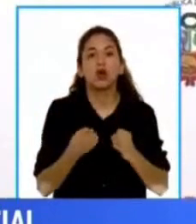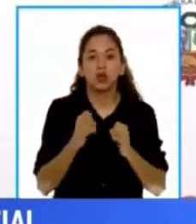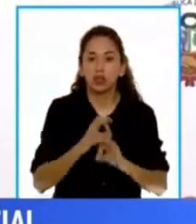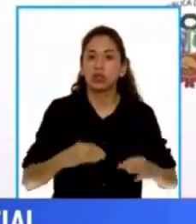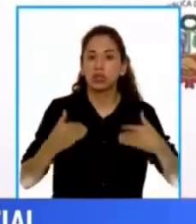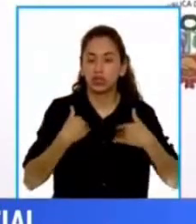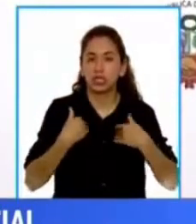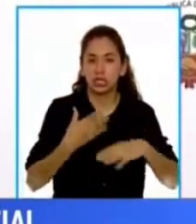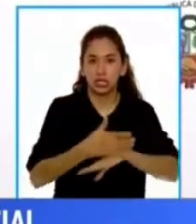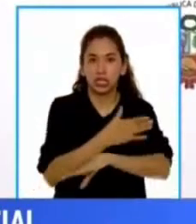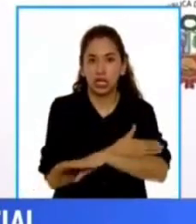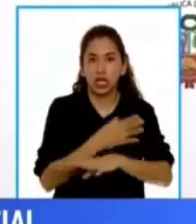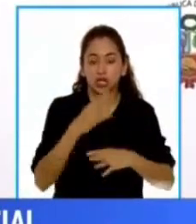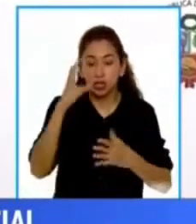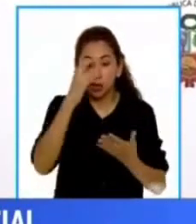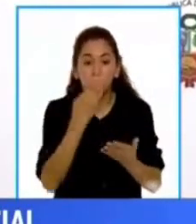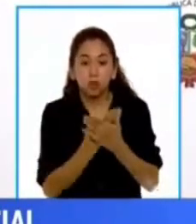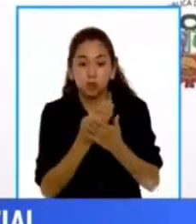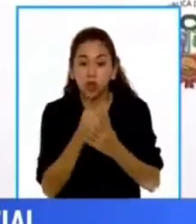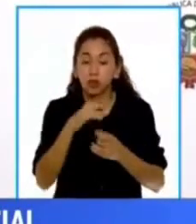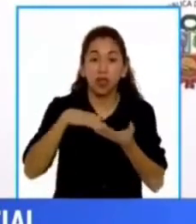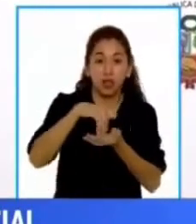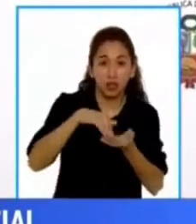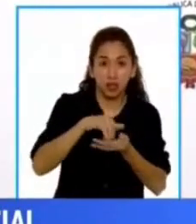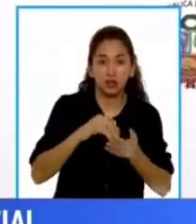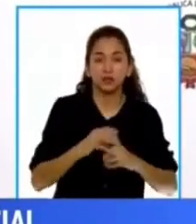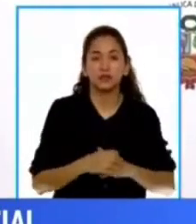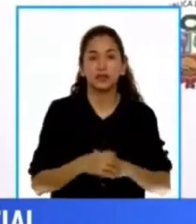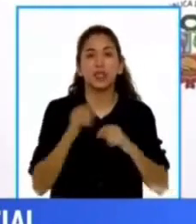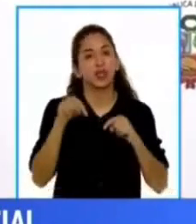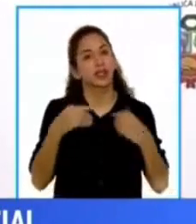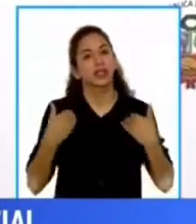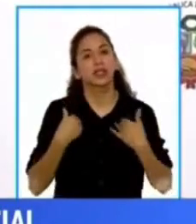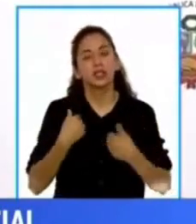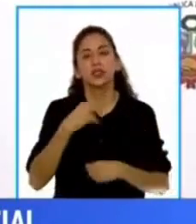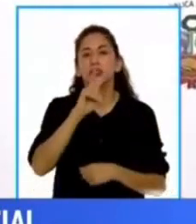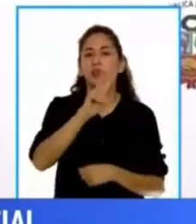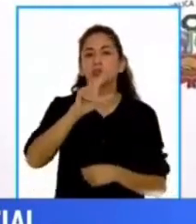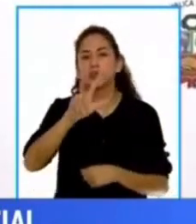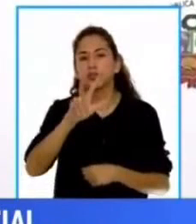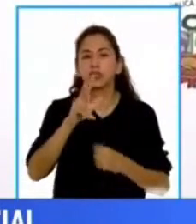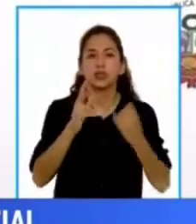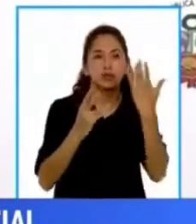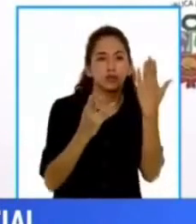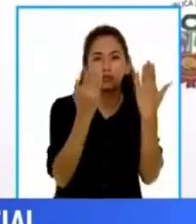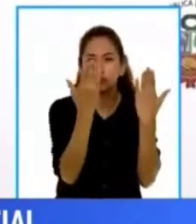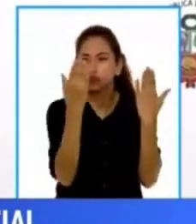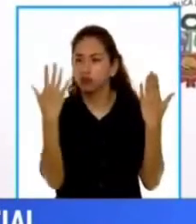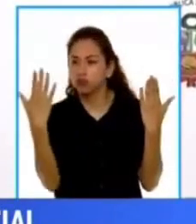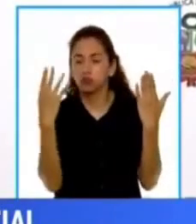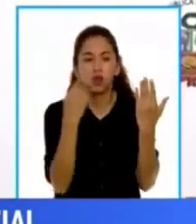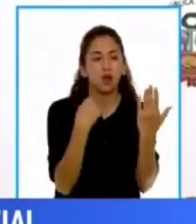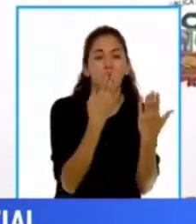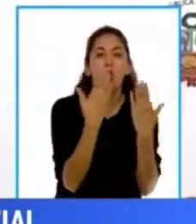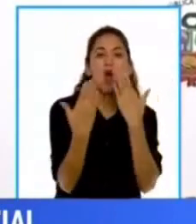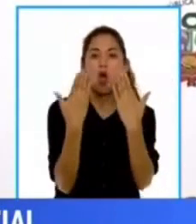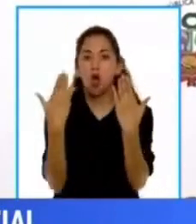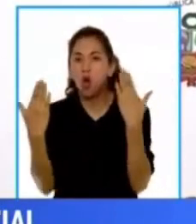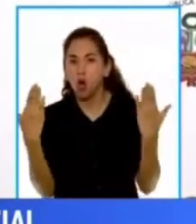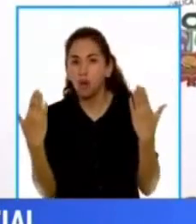con criterios adicionales de vulnerabilidad. En ese sentido, son dos o tres bases de datos que están siendo en este momento